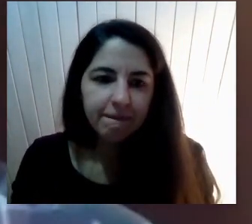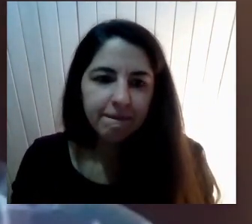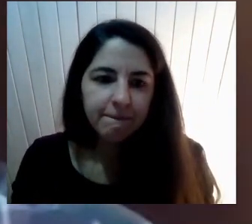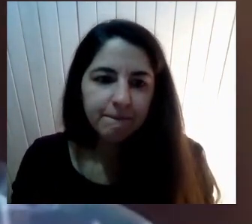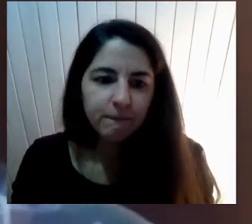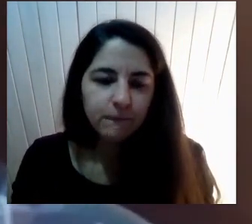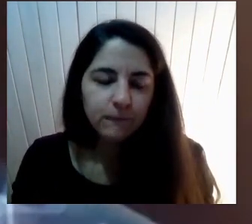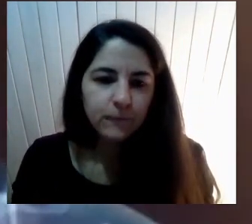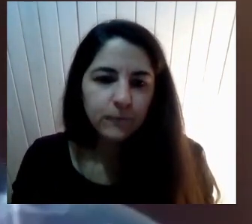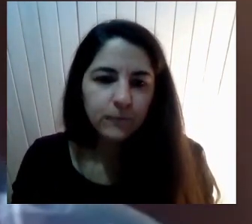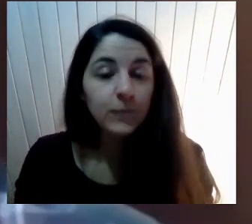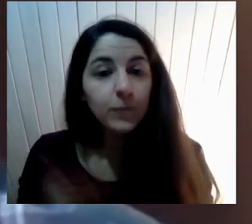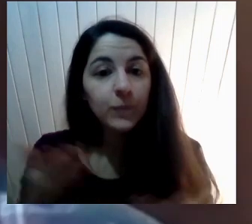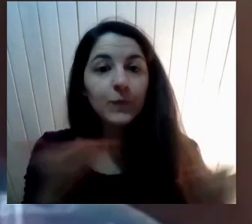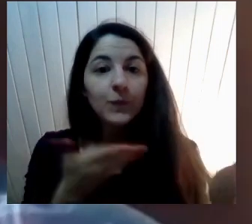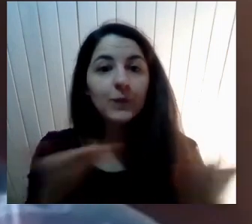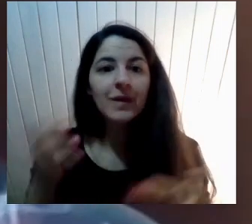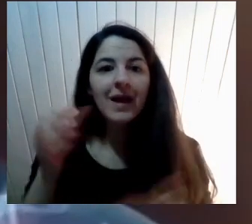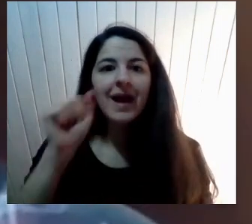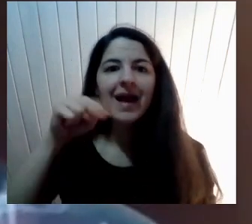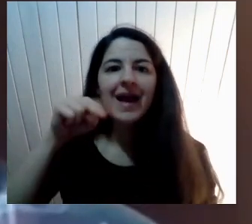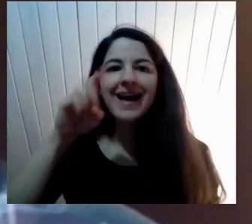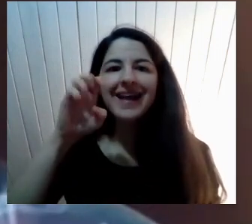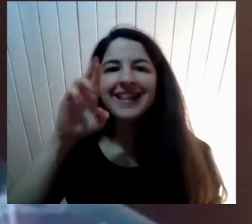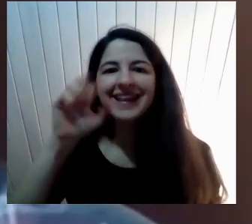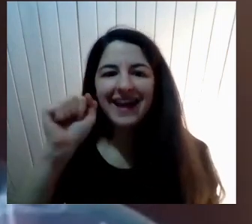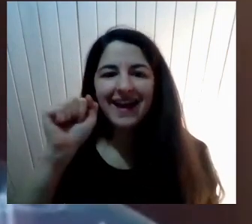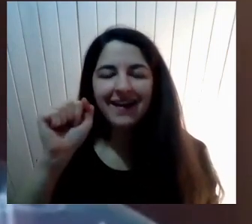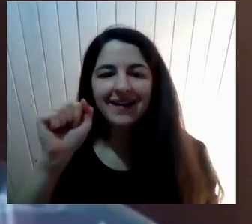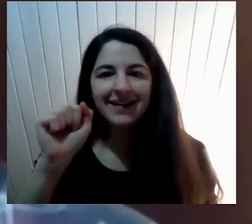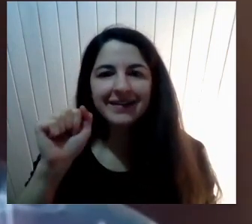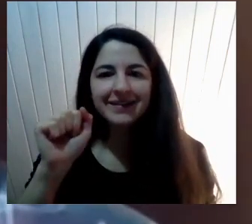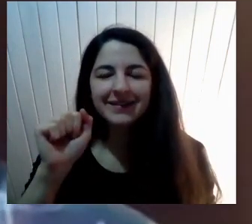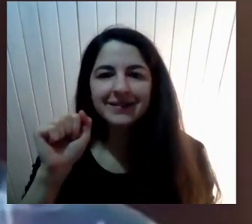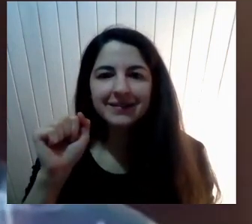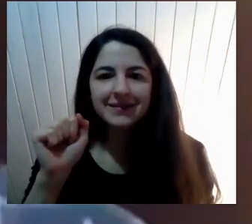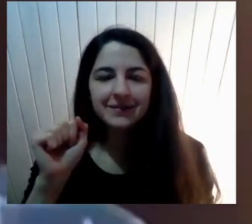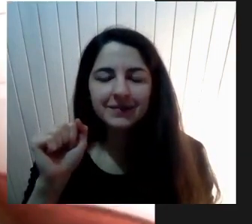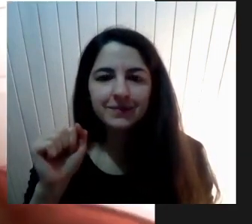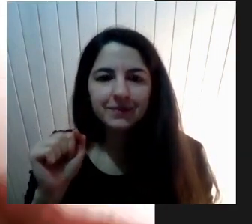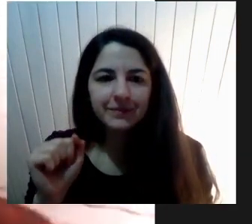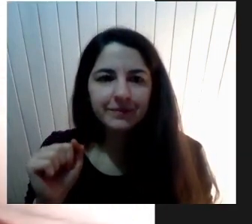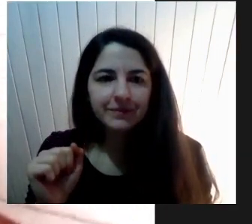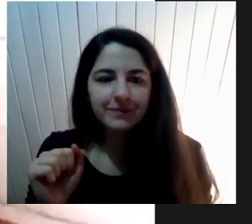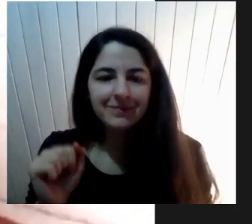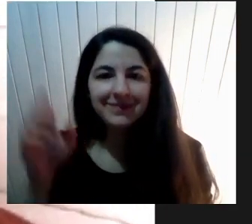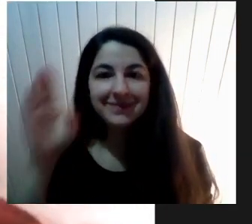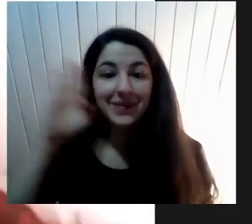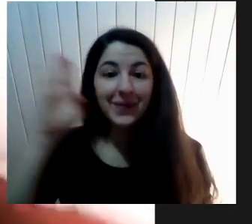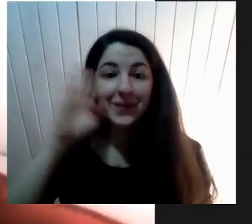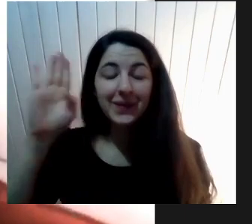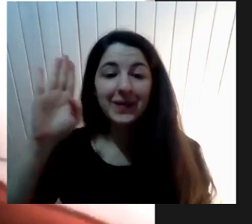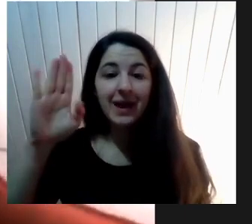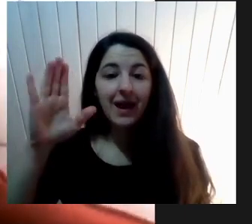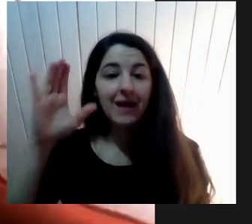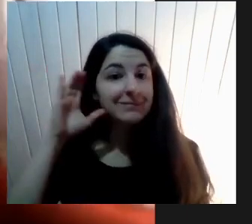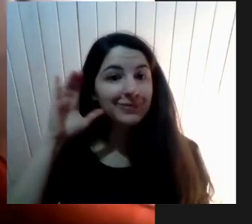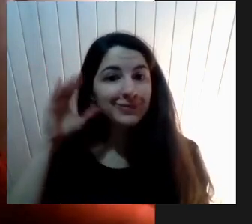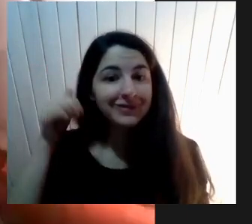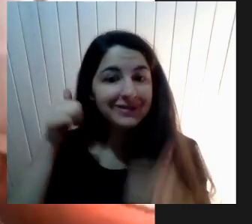Bueno Vamos con Andrea Velasco Luego vamos Dando la Vuelta Hola ¿Me escuchan? Sí Hola